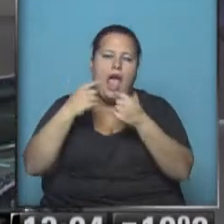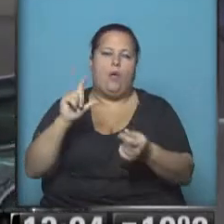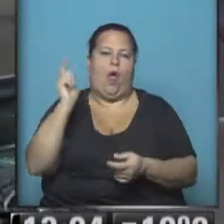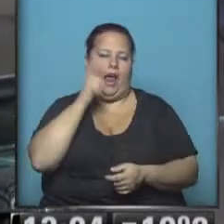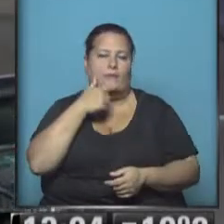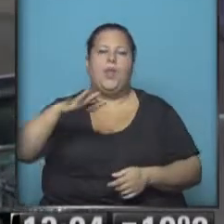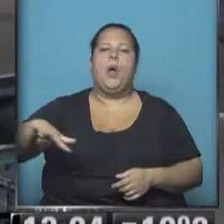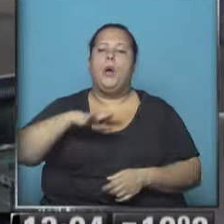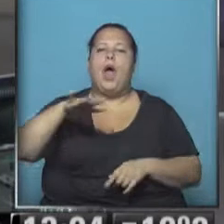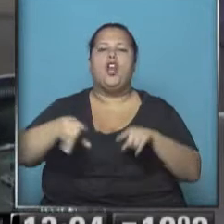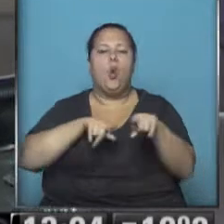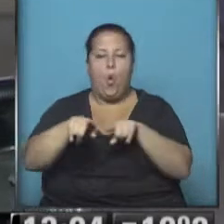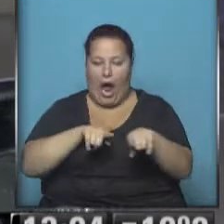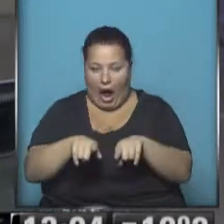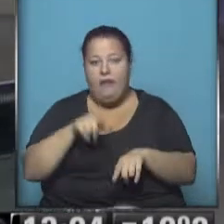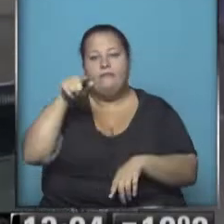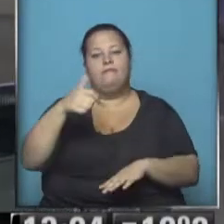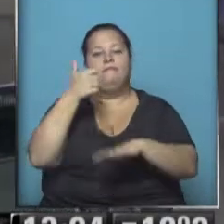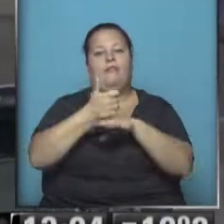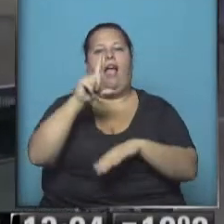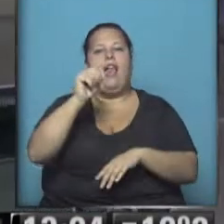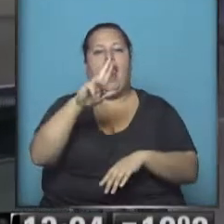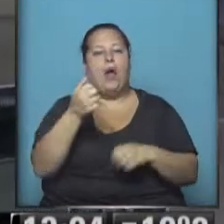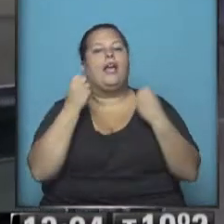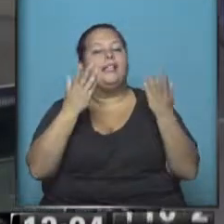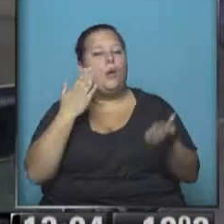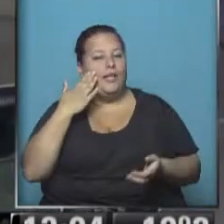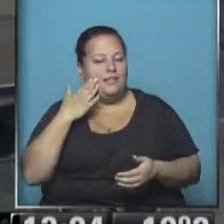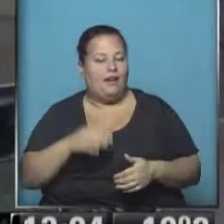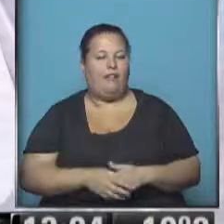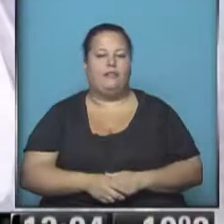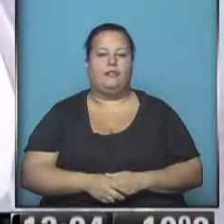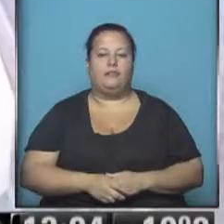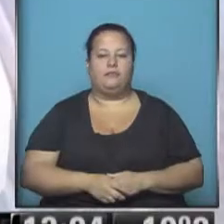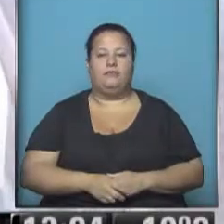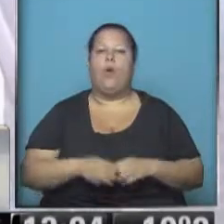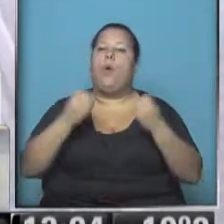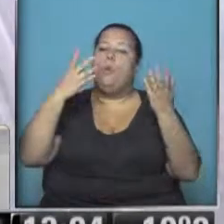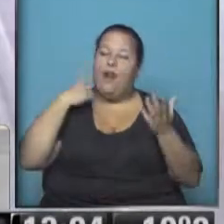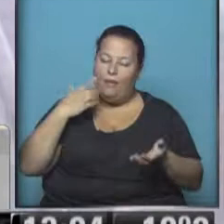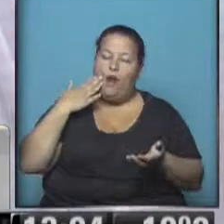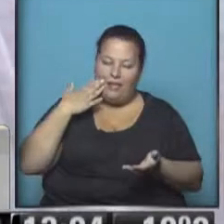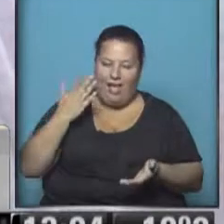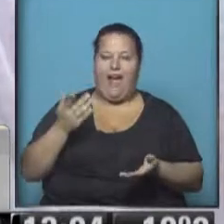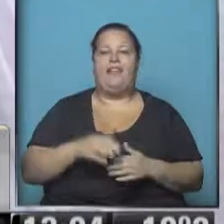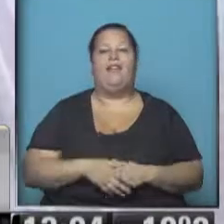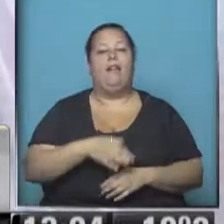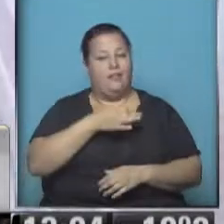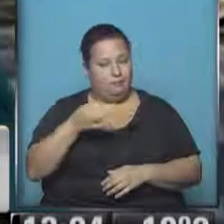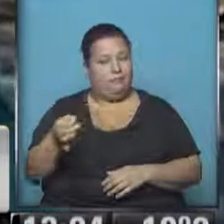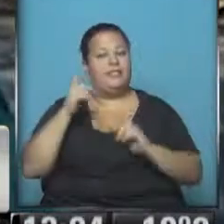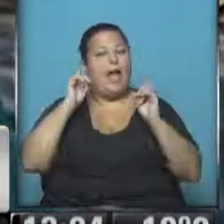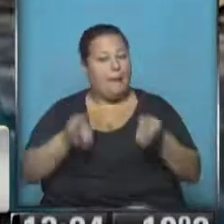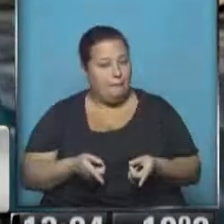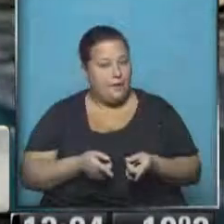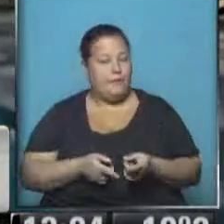Ocurre en el barrio Portenio de Villolugano y allí está Laura Mayocchi. ¿Qué tal, Laura? Muy buenas tardes. Buen día y buenas tardes, Silvia. Lo cierto es que además